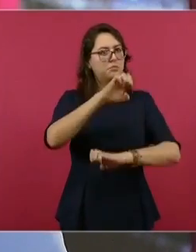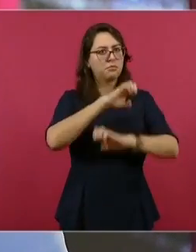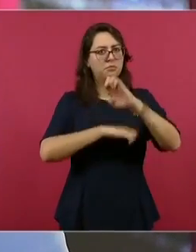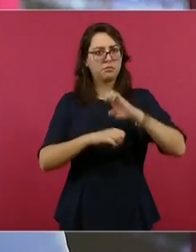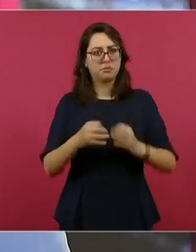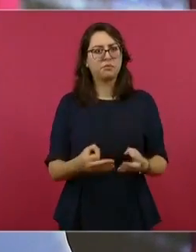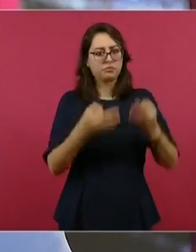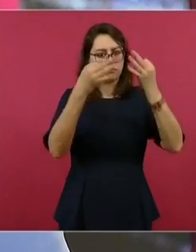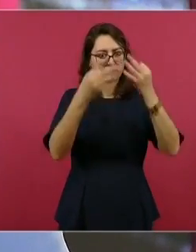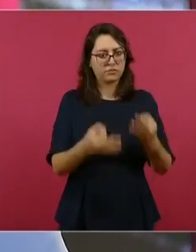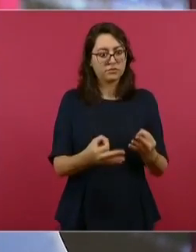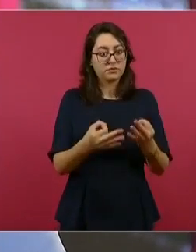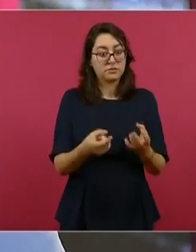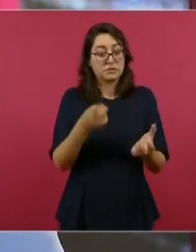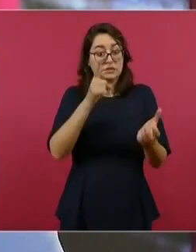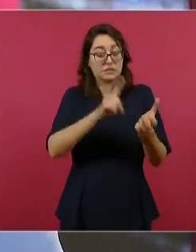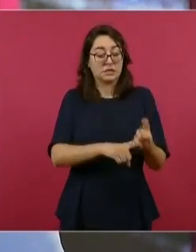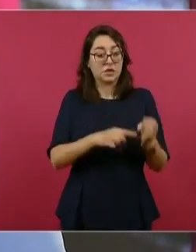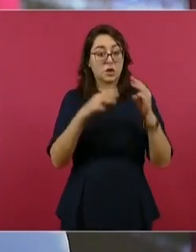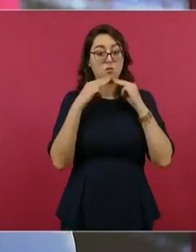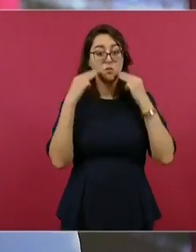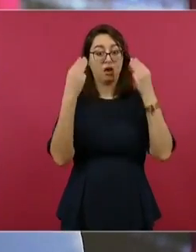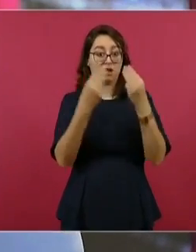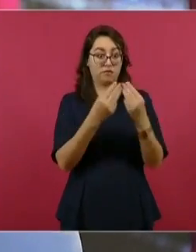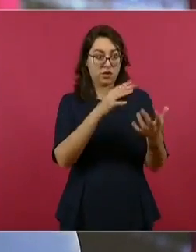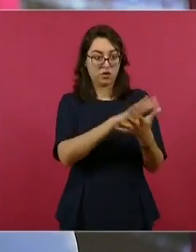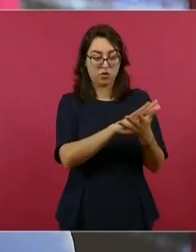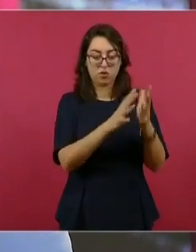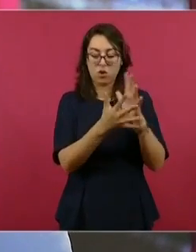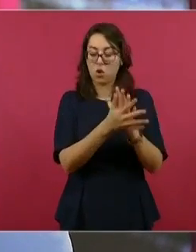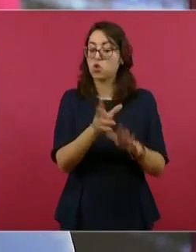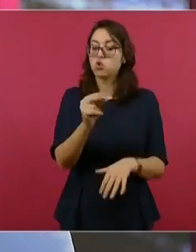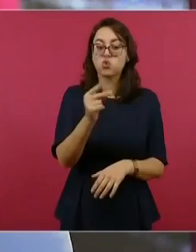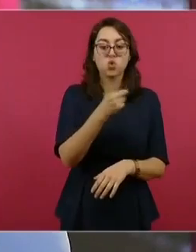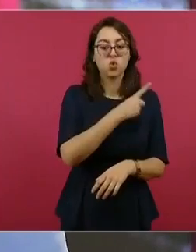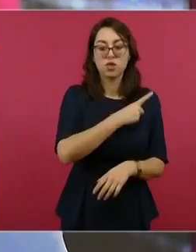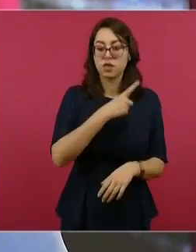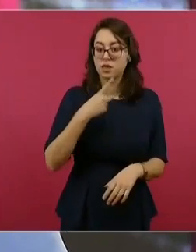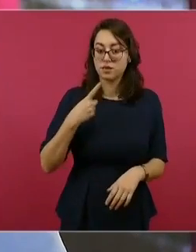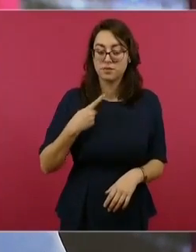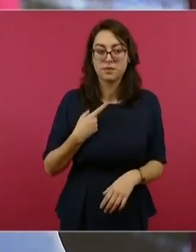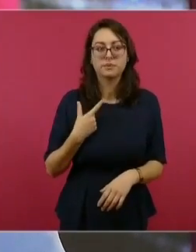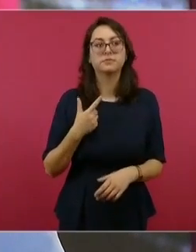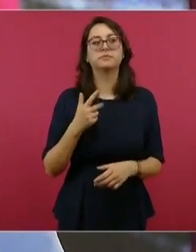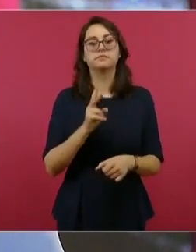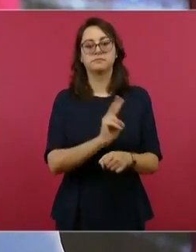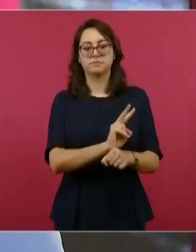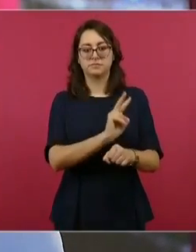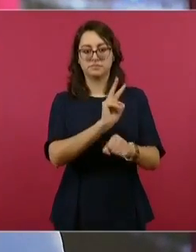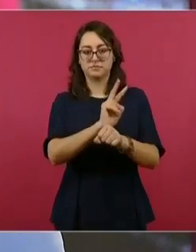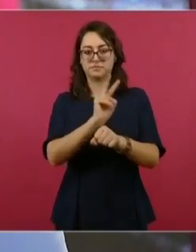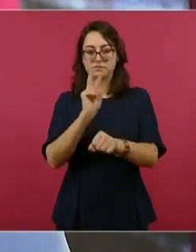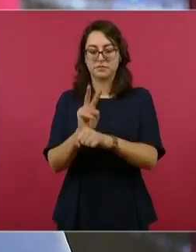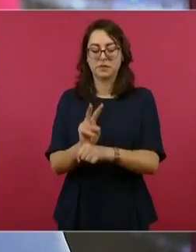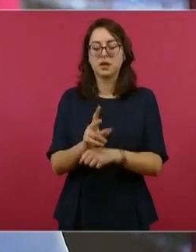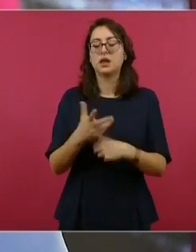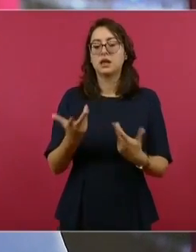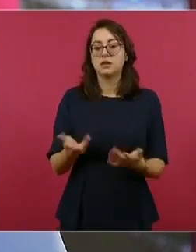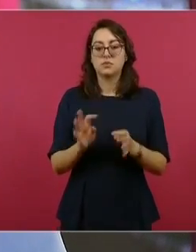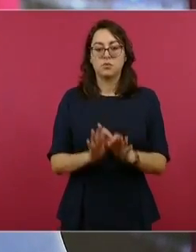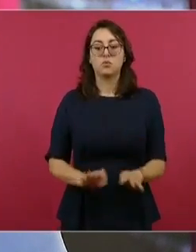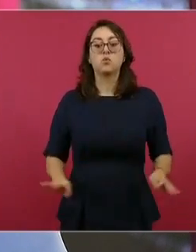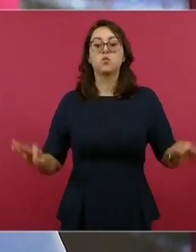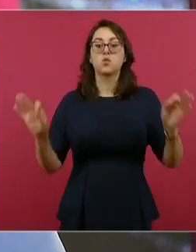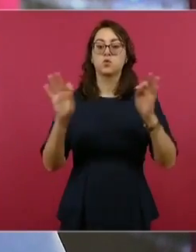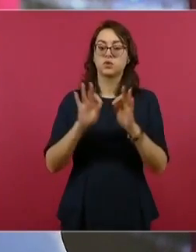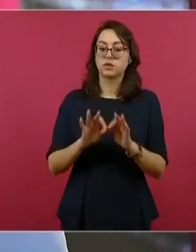establecidas para sus fines, que se refuerce la regulación del etiquetado de carga y el